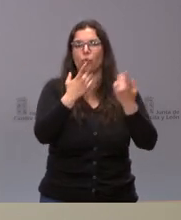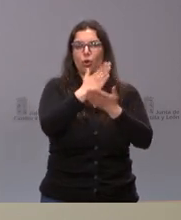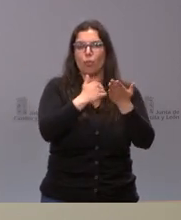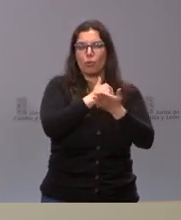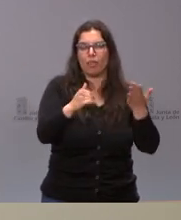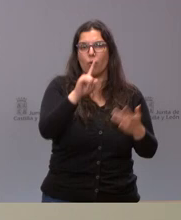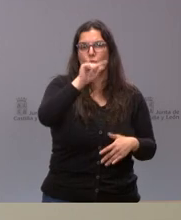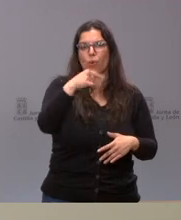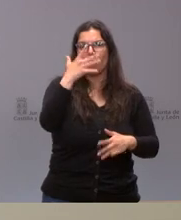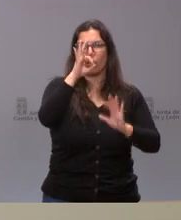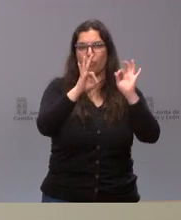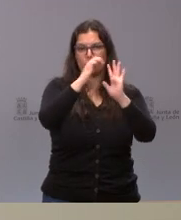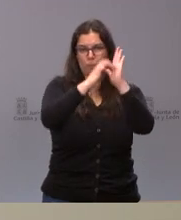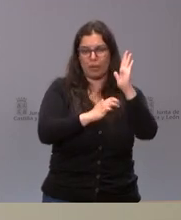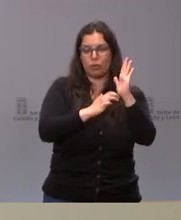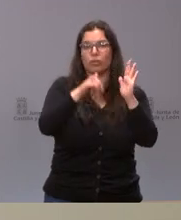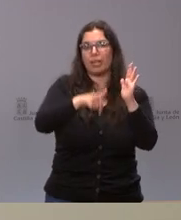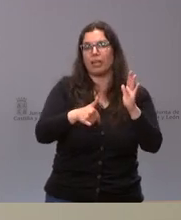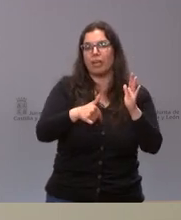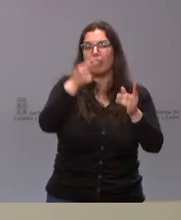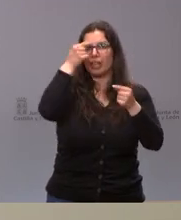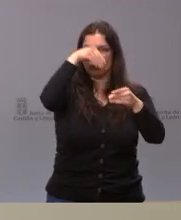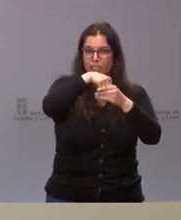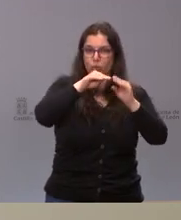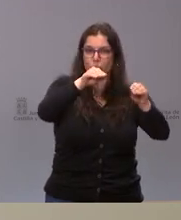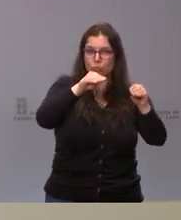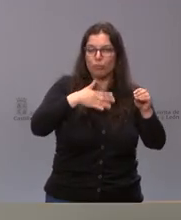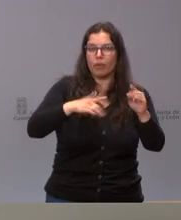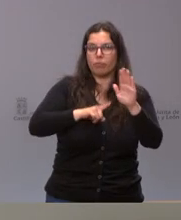dato de crecimiento y si nos puede avanzar si será inferior al 4% gracias